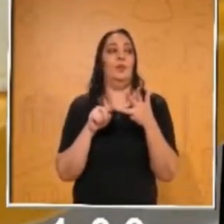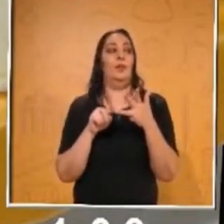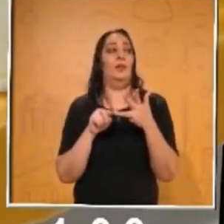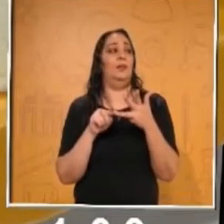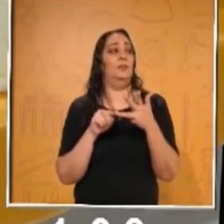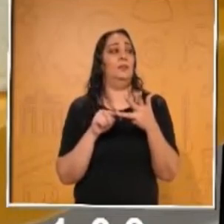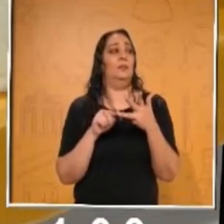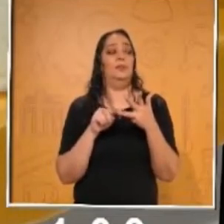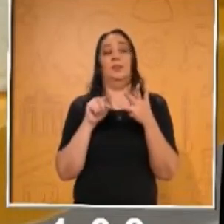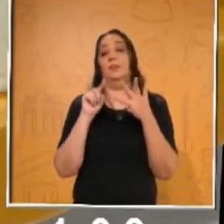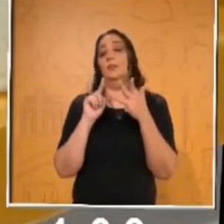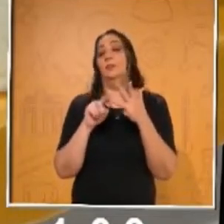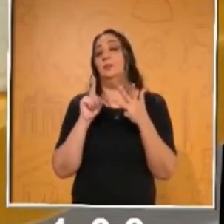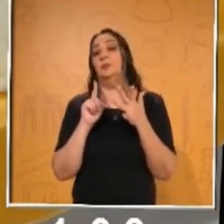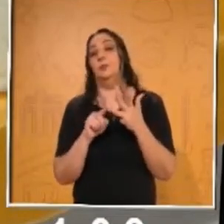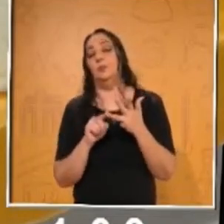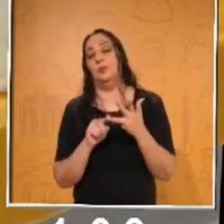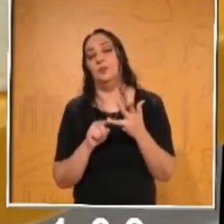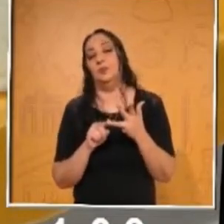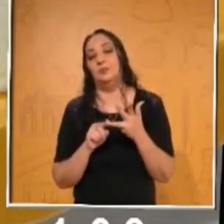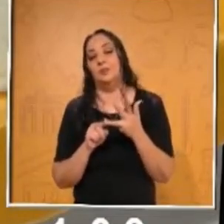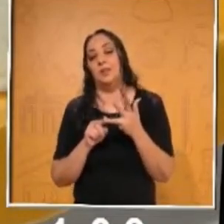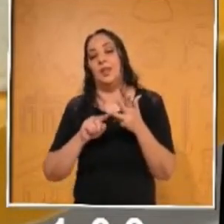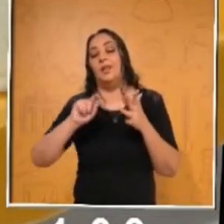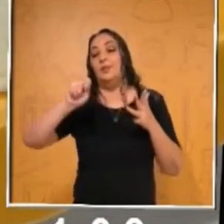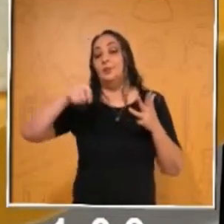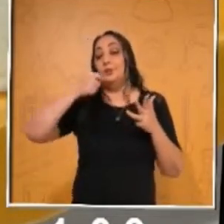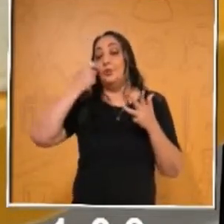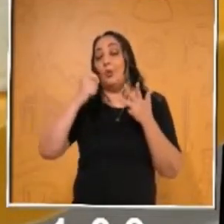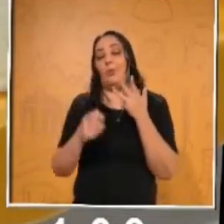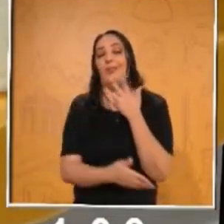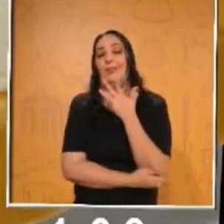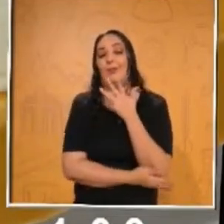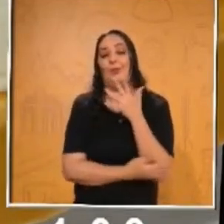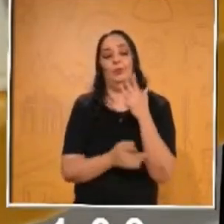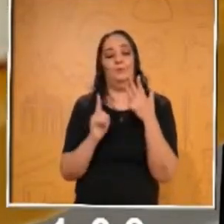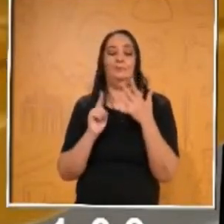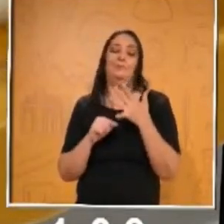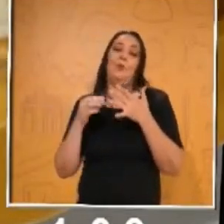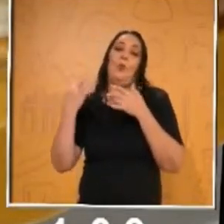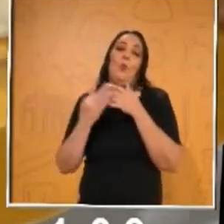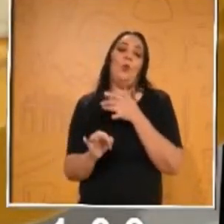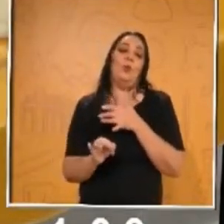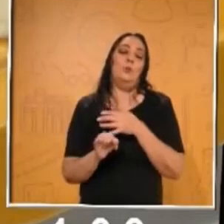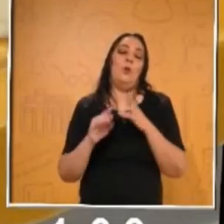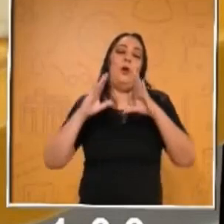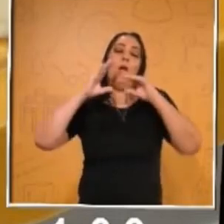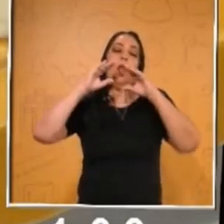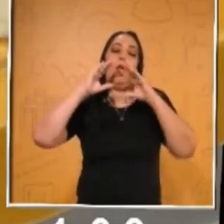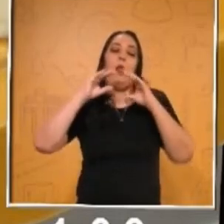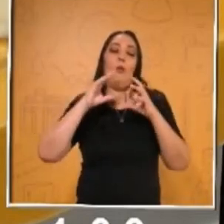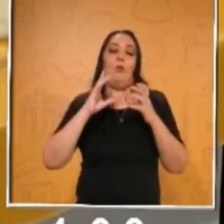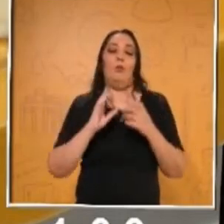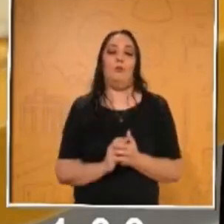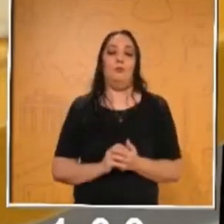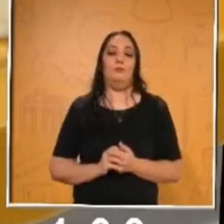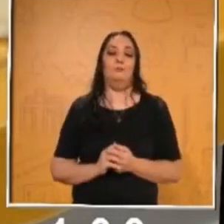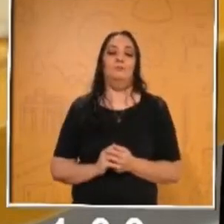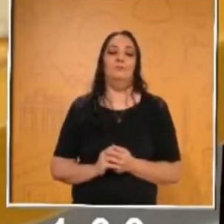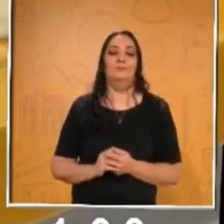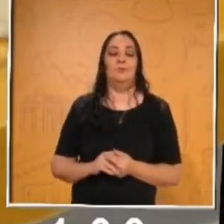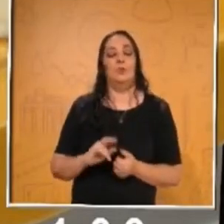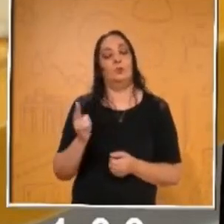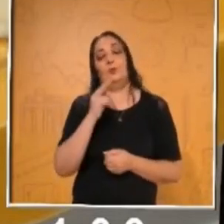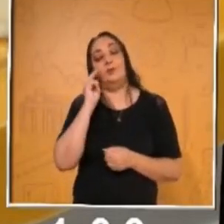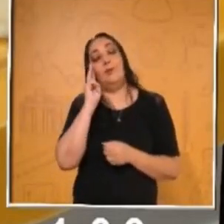caen las uvas. Después, la sopita. La sopita, los coditos. Y, por último, el algodón. El algodón. Y, como se